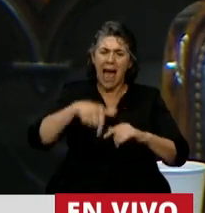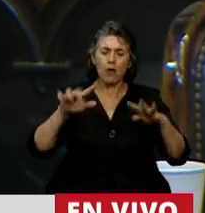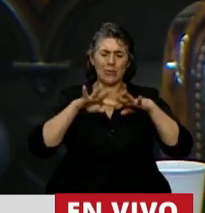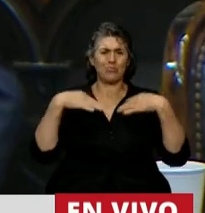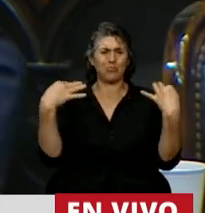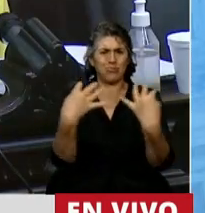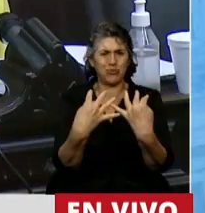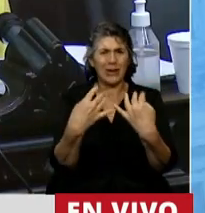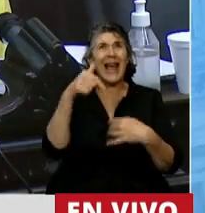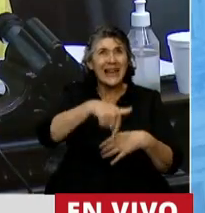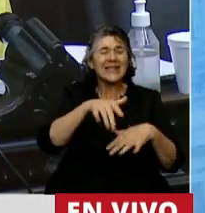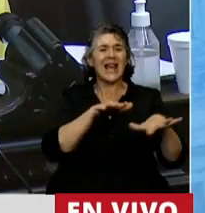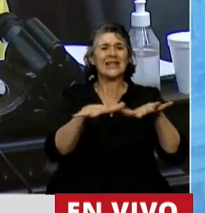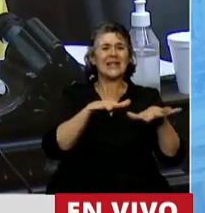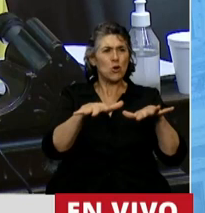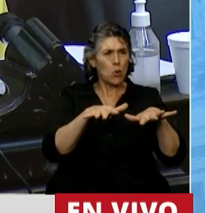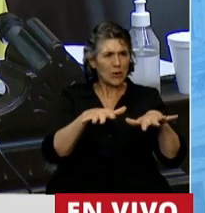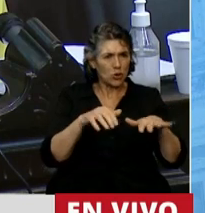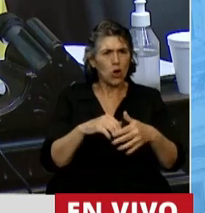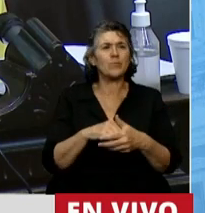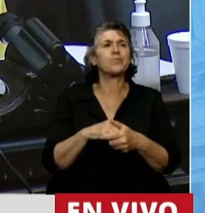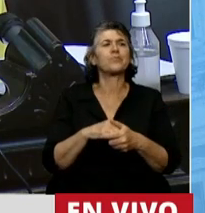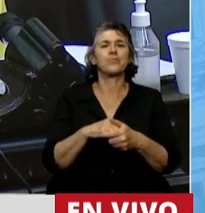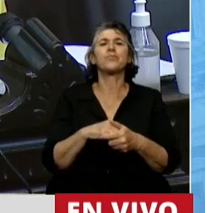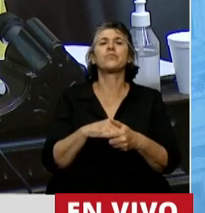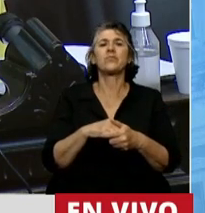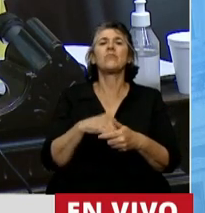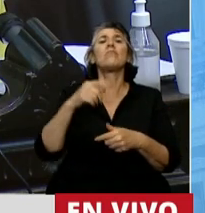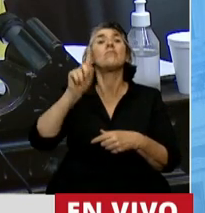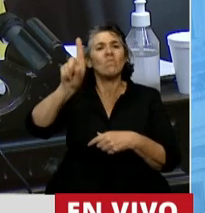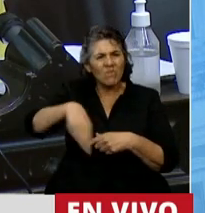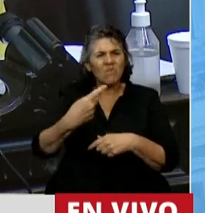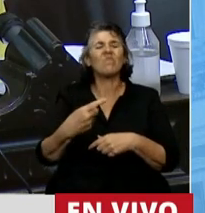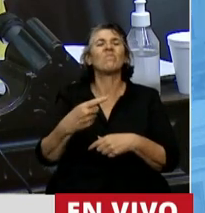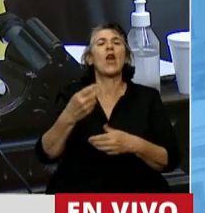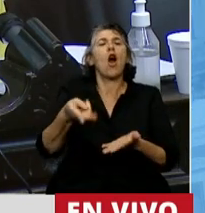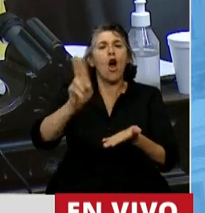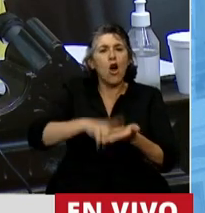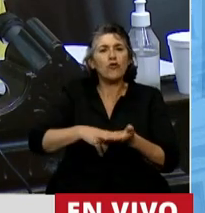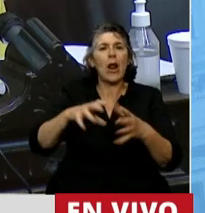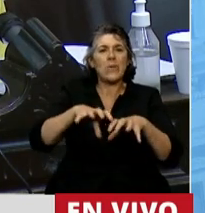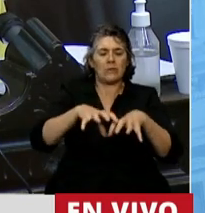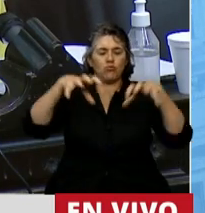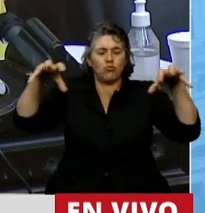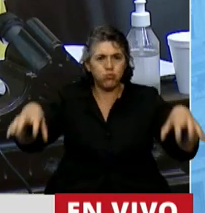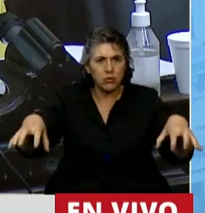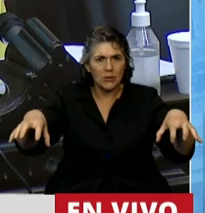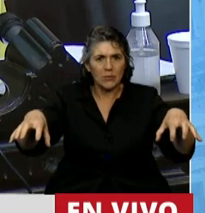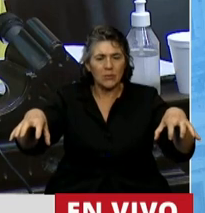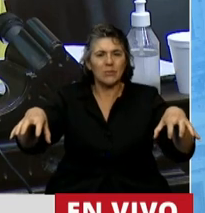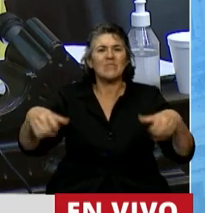en estas circunstancias y provocando una nueva grieta, una nueva discusión, una nueva tensión